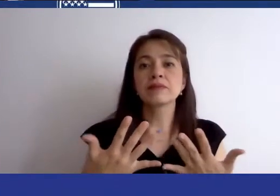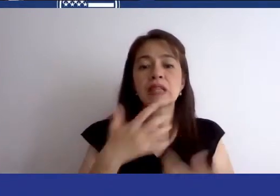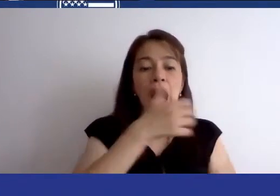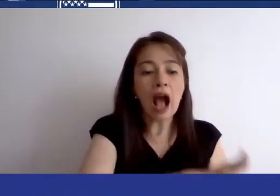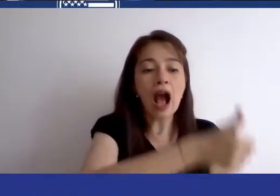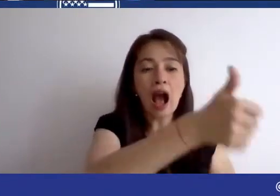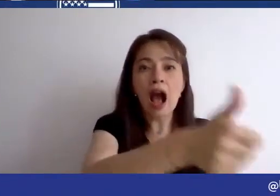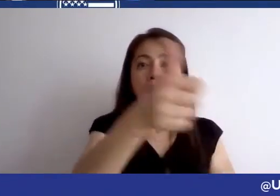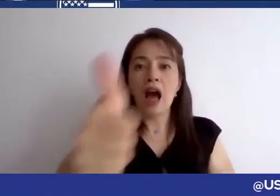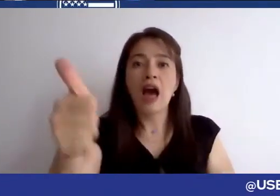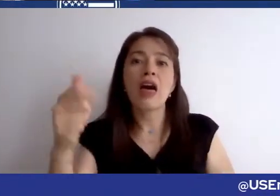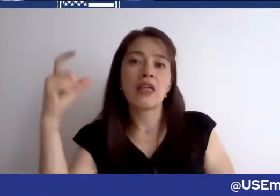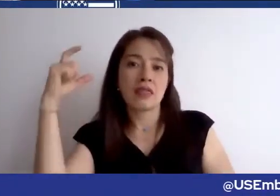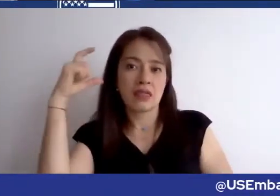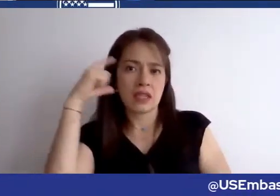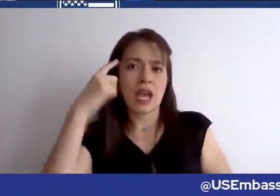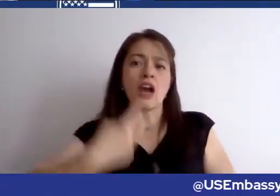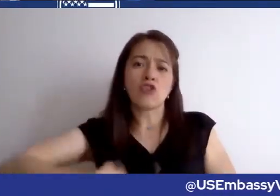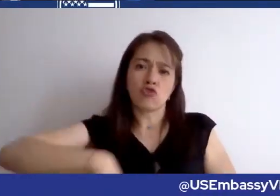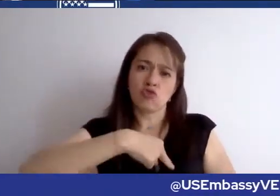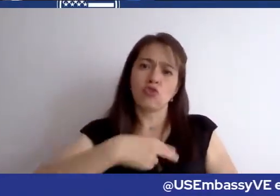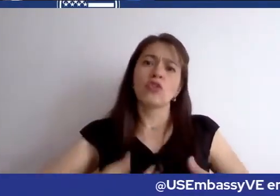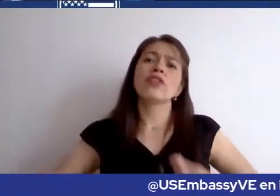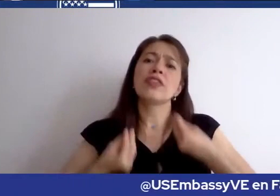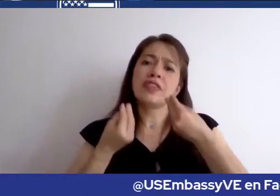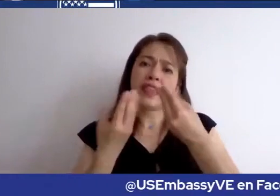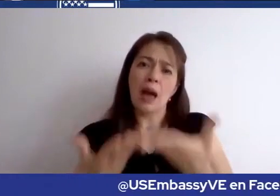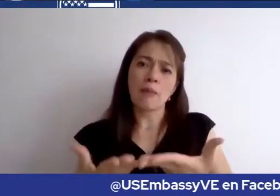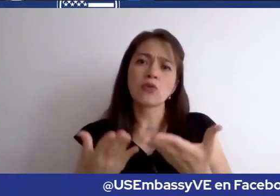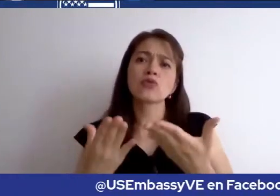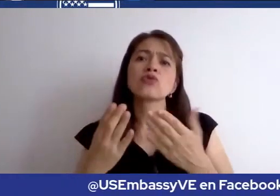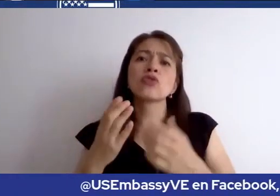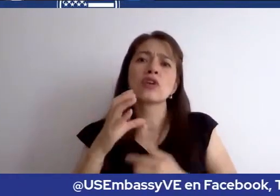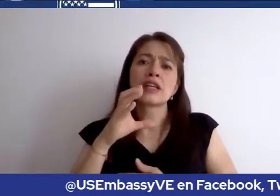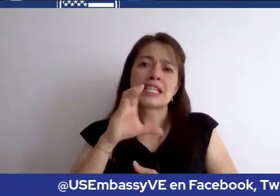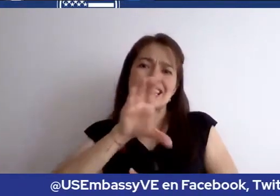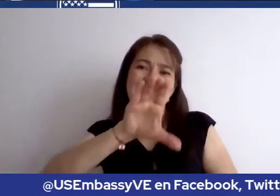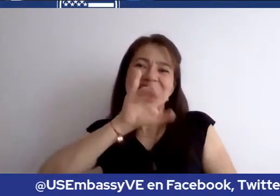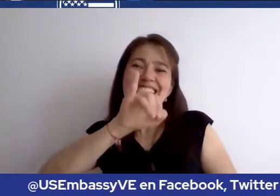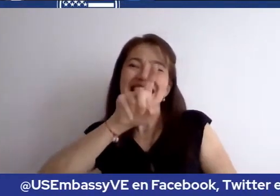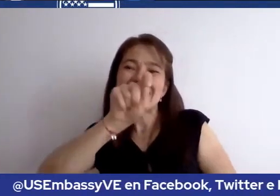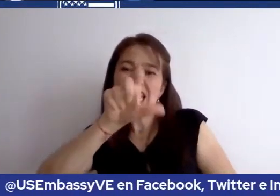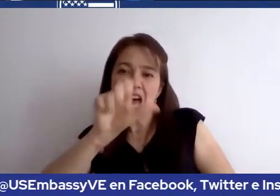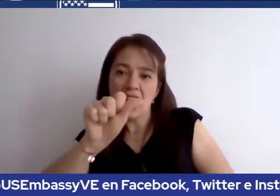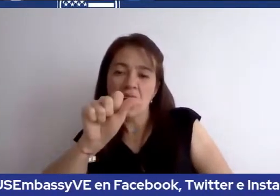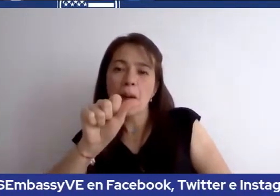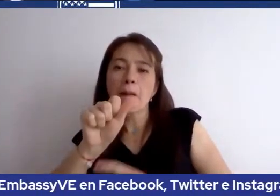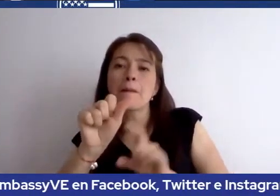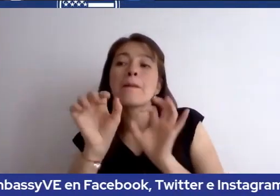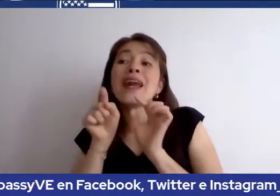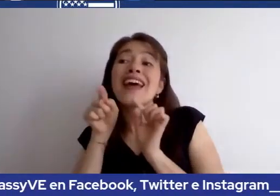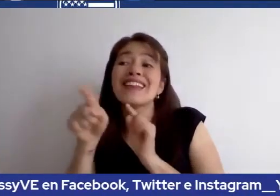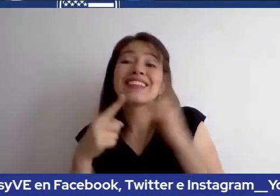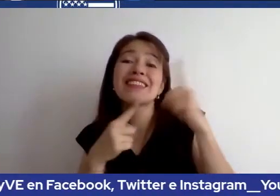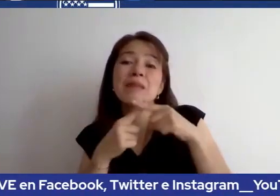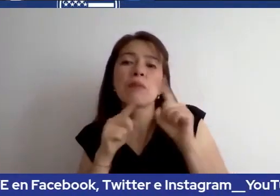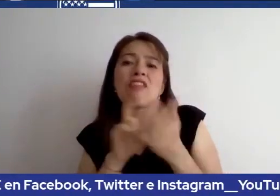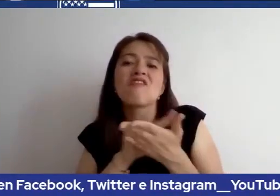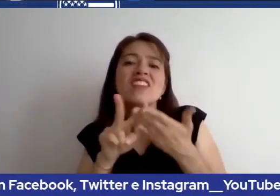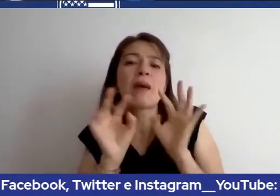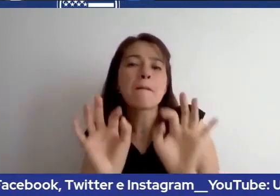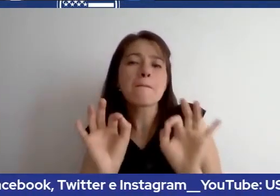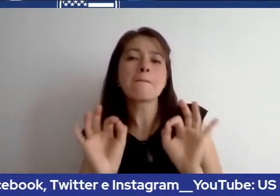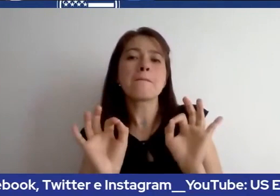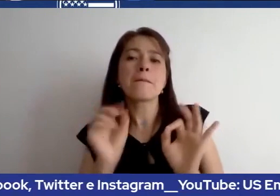hicimos citas para ese tipo de visa pero cuando estamos listos para hacer su